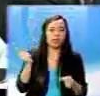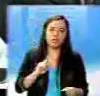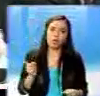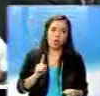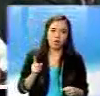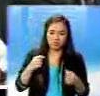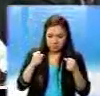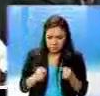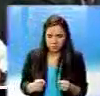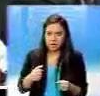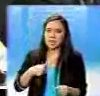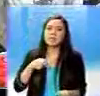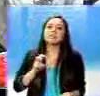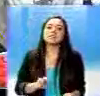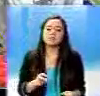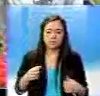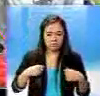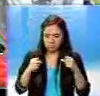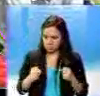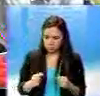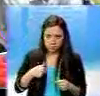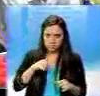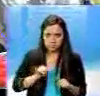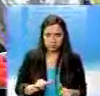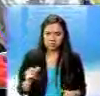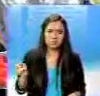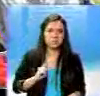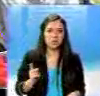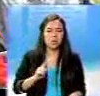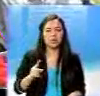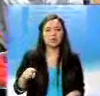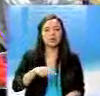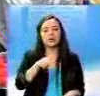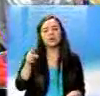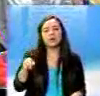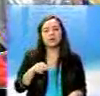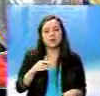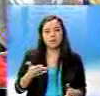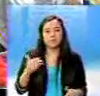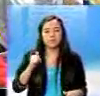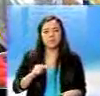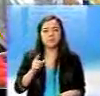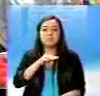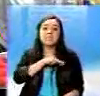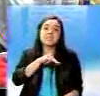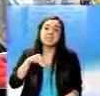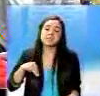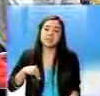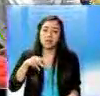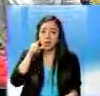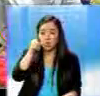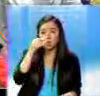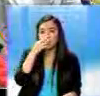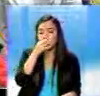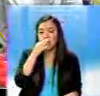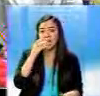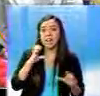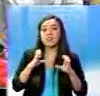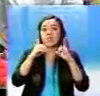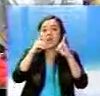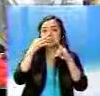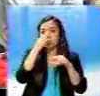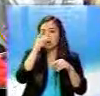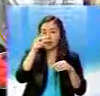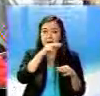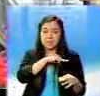le dio el espaldarazo a la ministra. Para lo que queda del 2012. No traemos ninguna demanda sobre la cuestión de la reforma